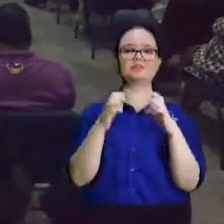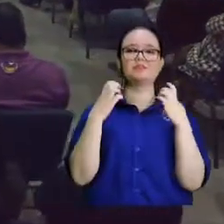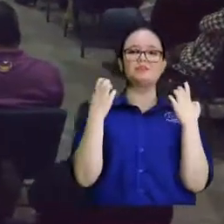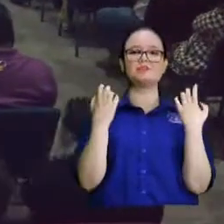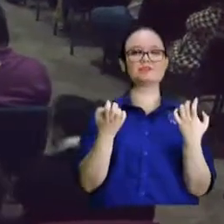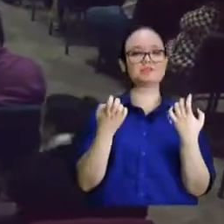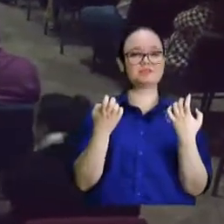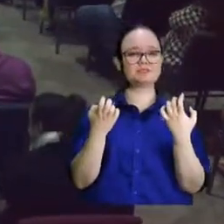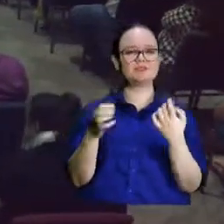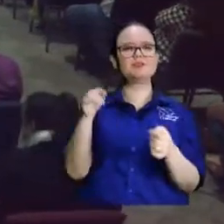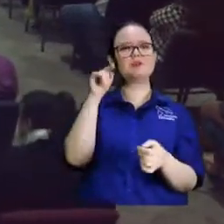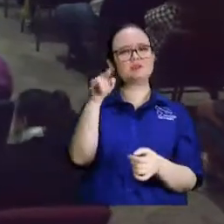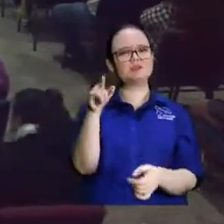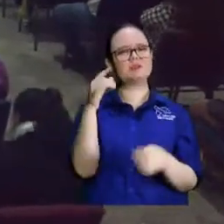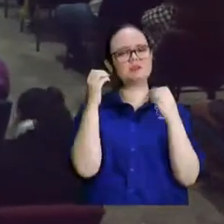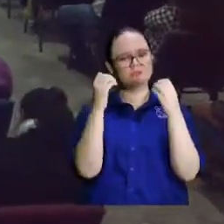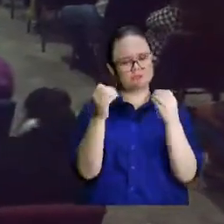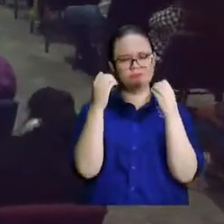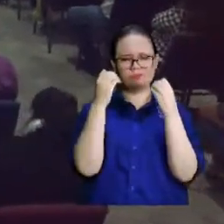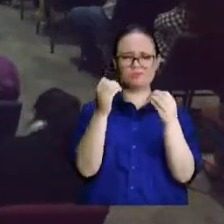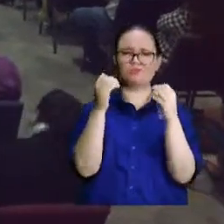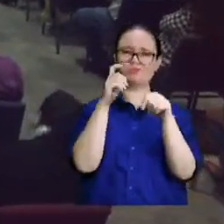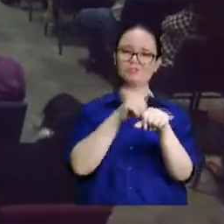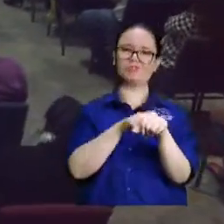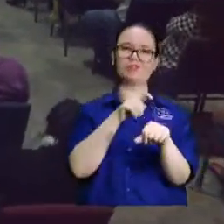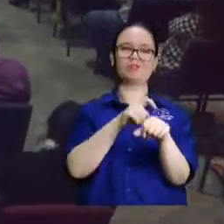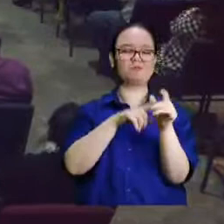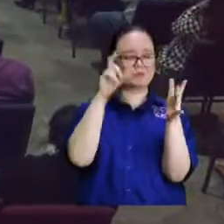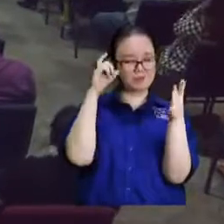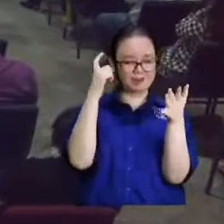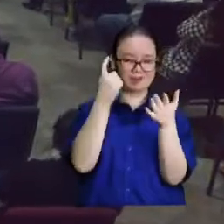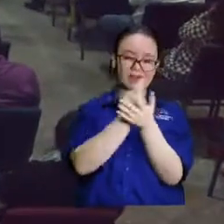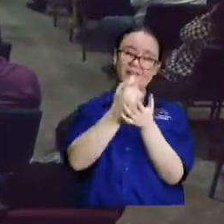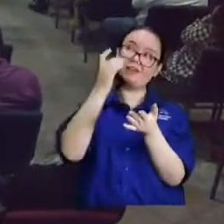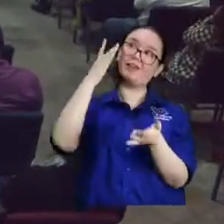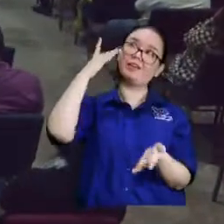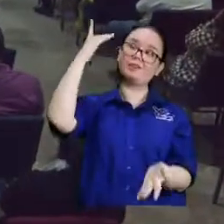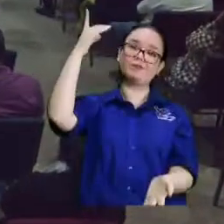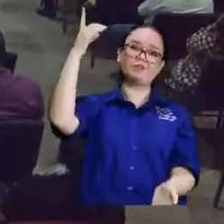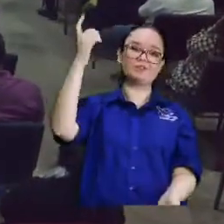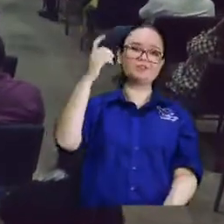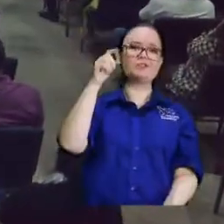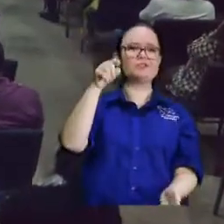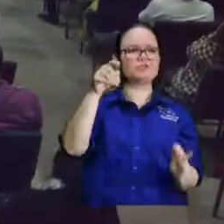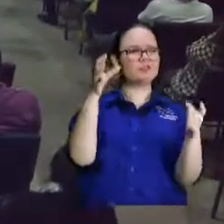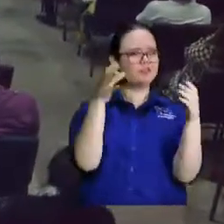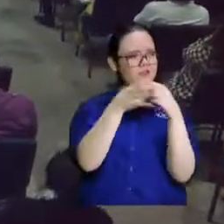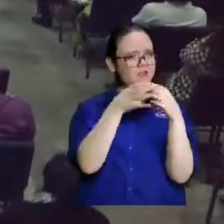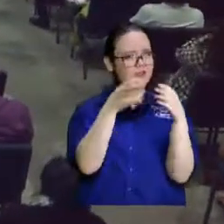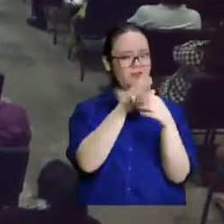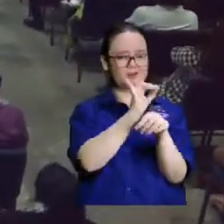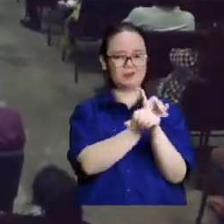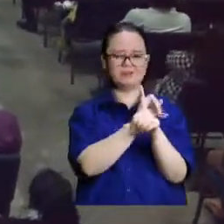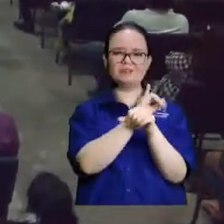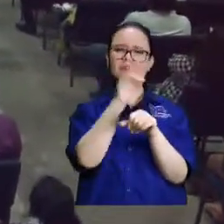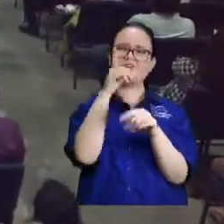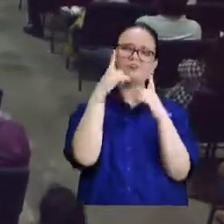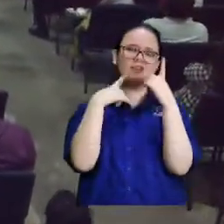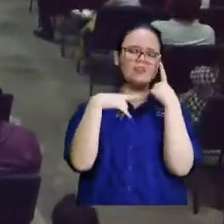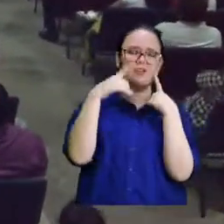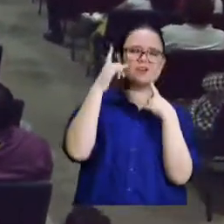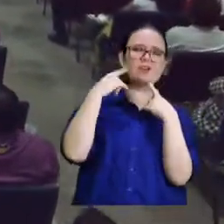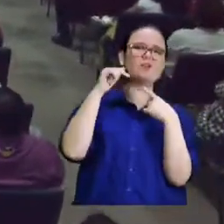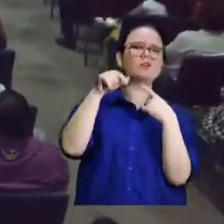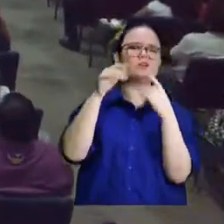ha pasado treinta años en el evangelio ha creído en Cristo se ha congregado ha llorado ha derramado